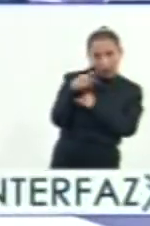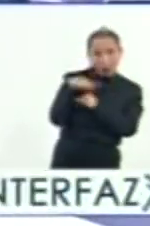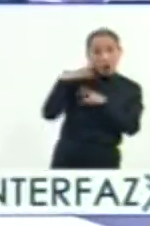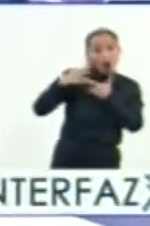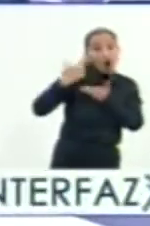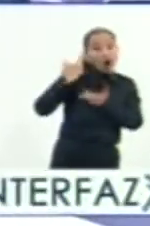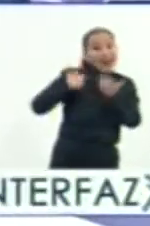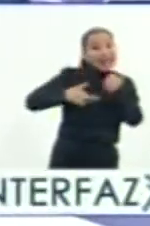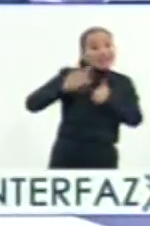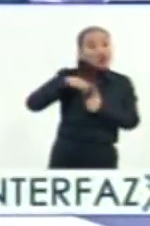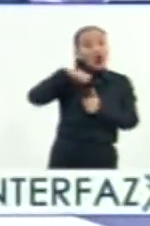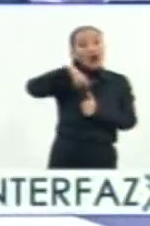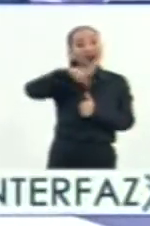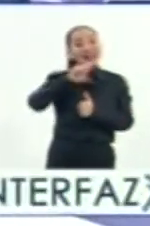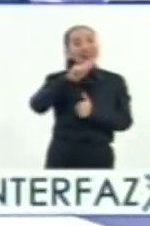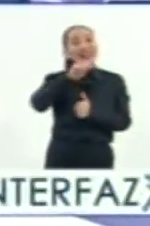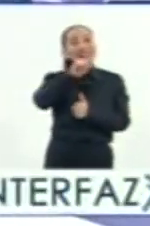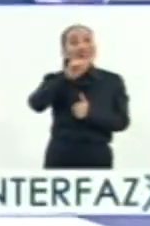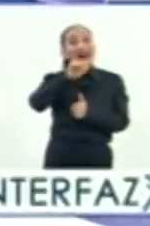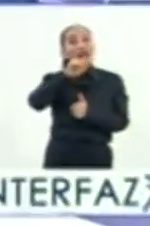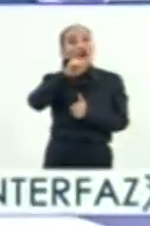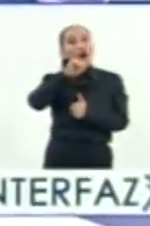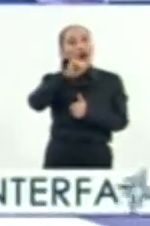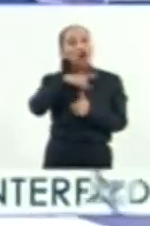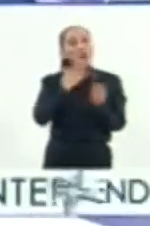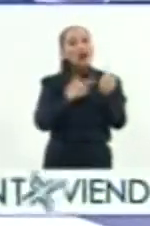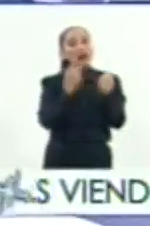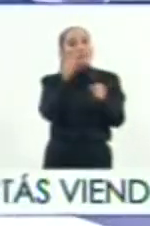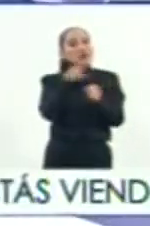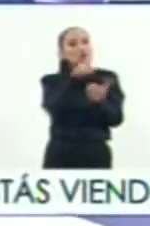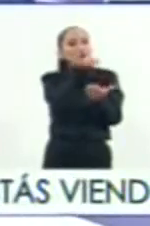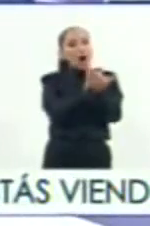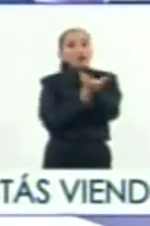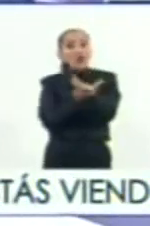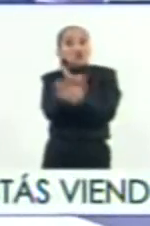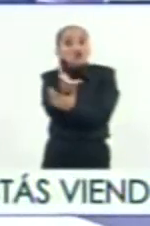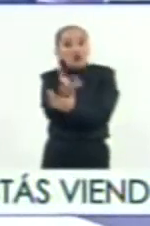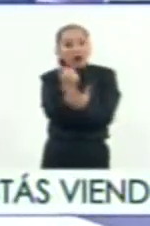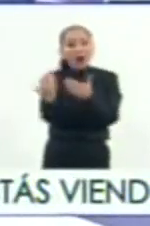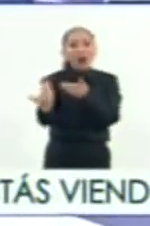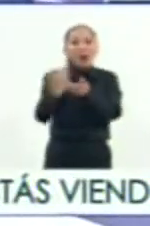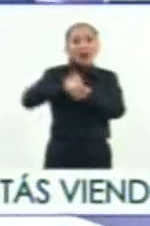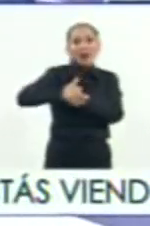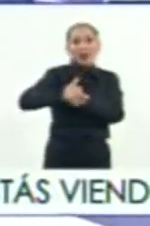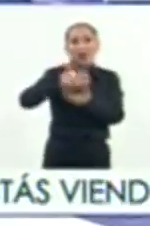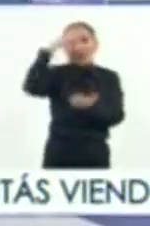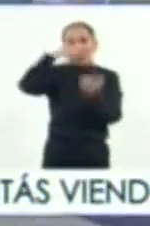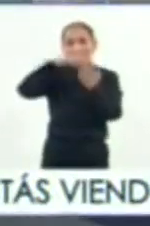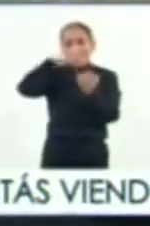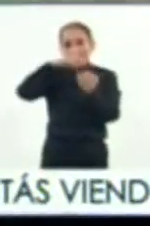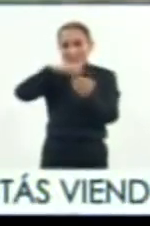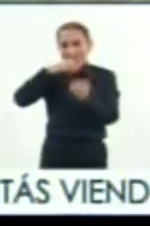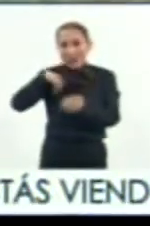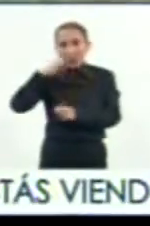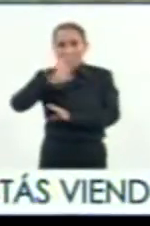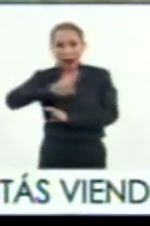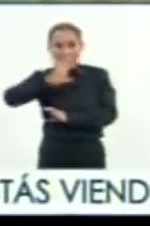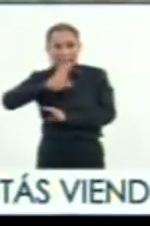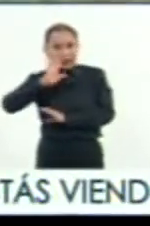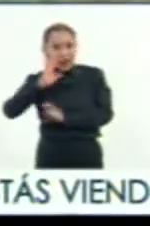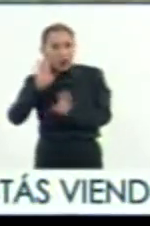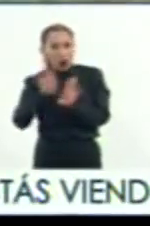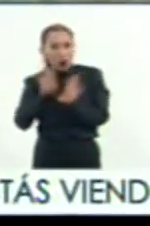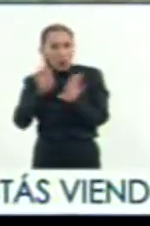regreso de Quetzalcóatl y entonces ahí tenemos justamente la región y pareciera que toma